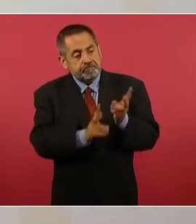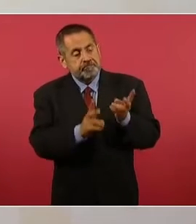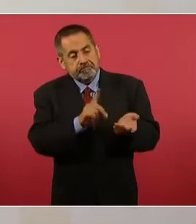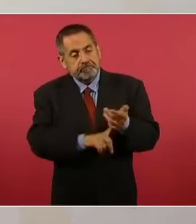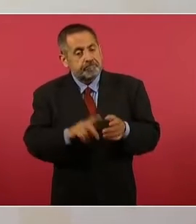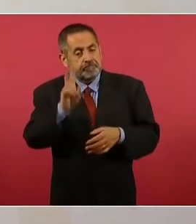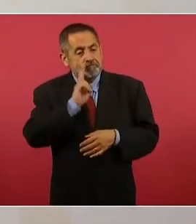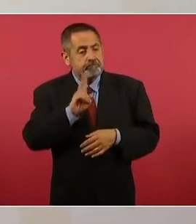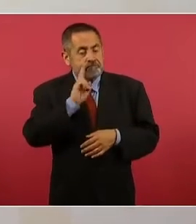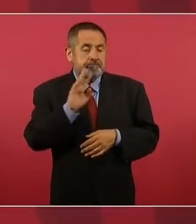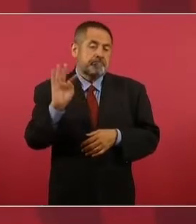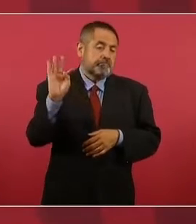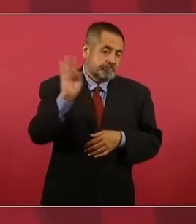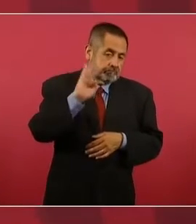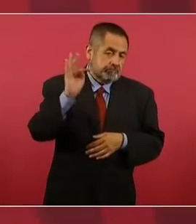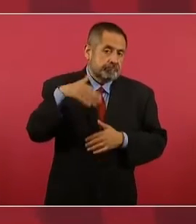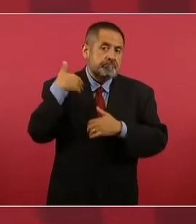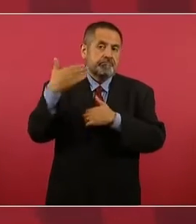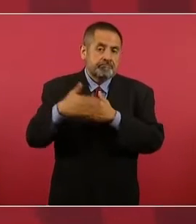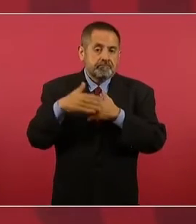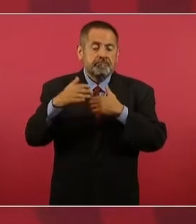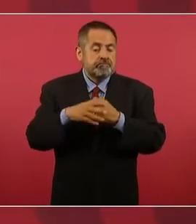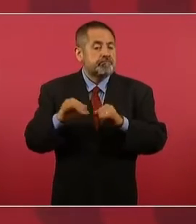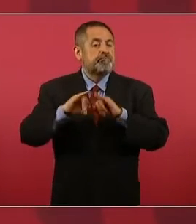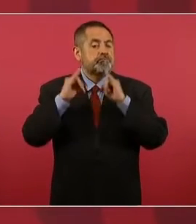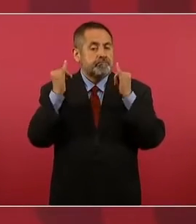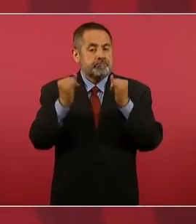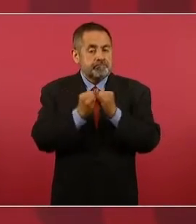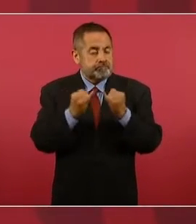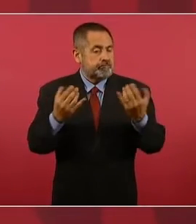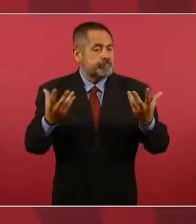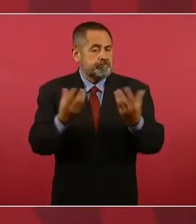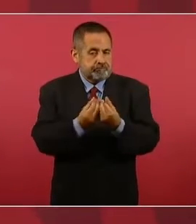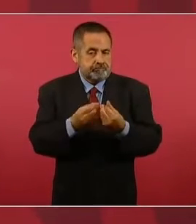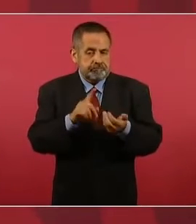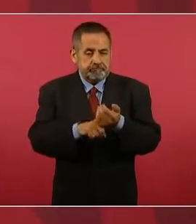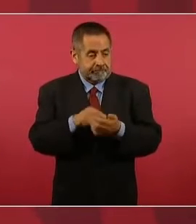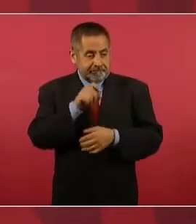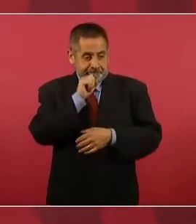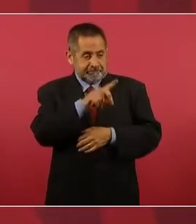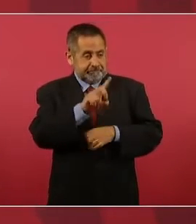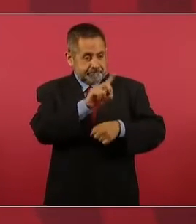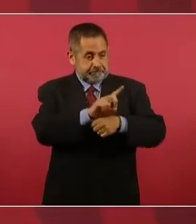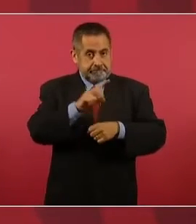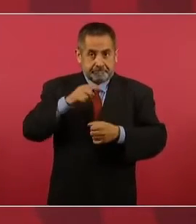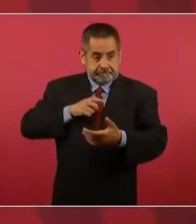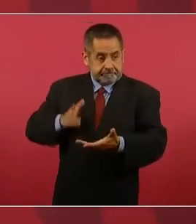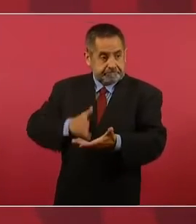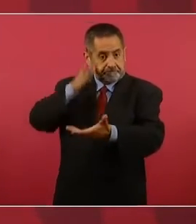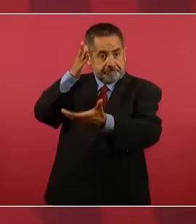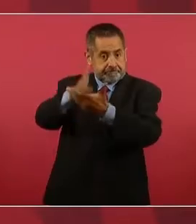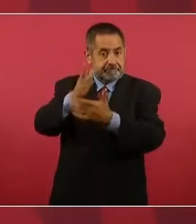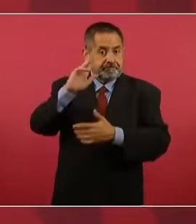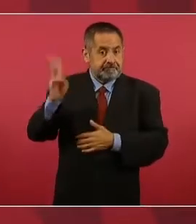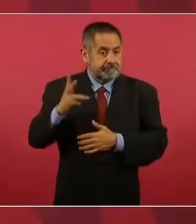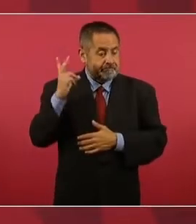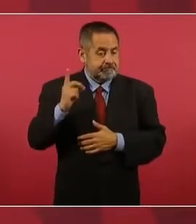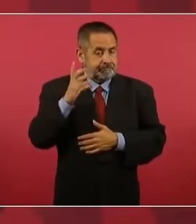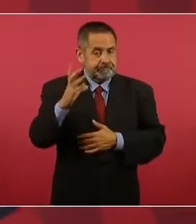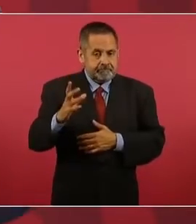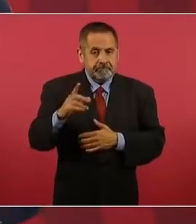tener un encuentro en esa visita entre